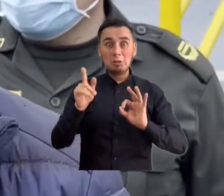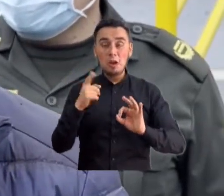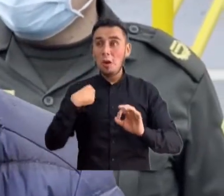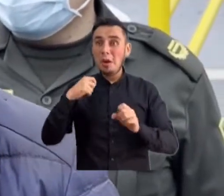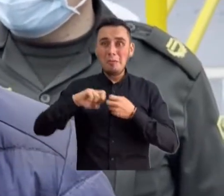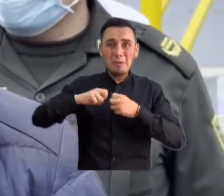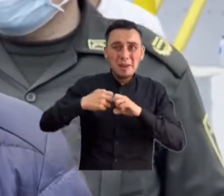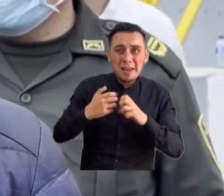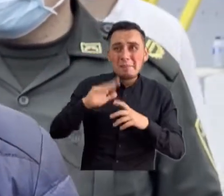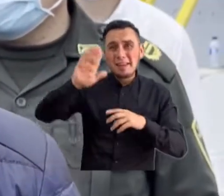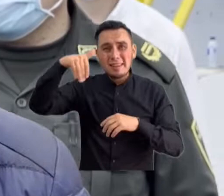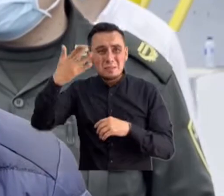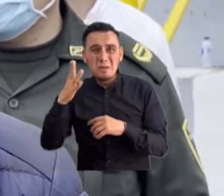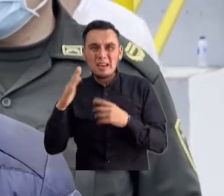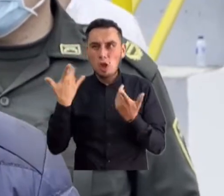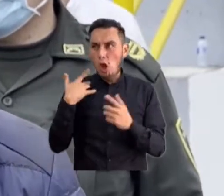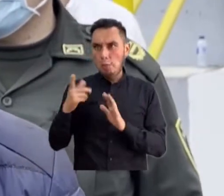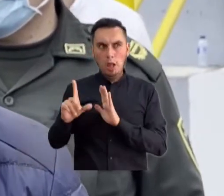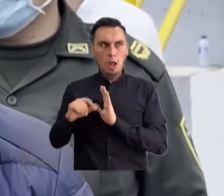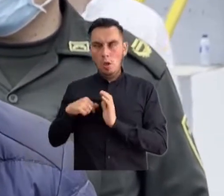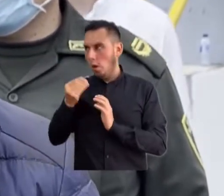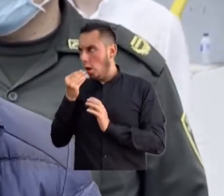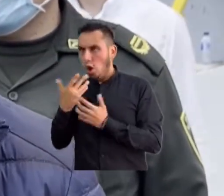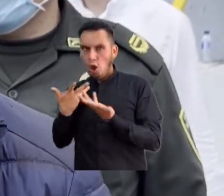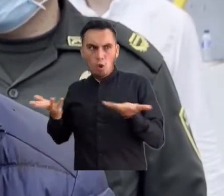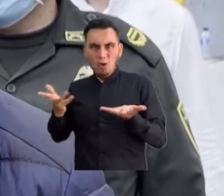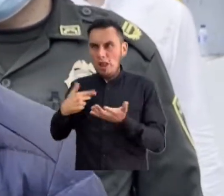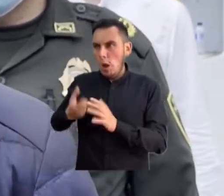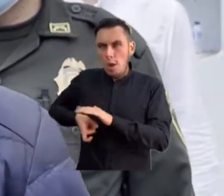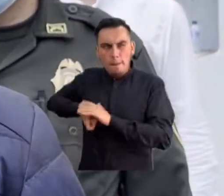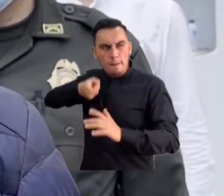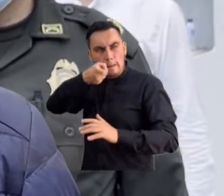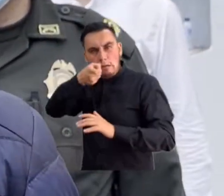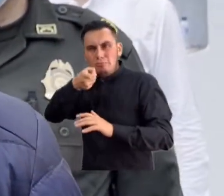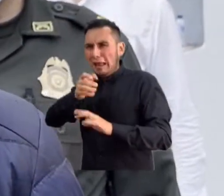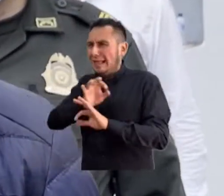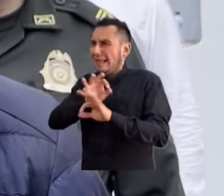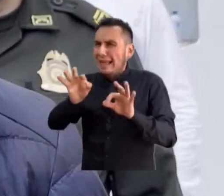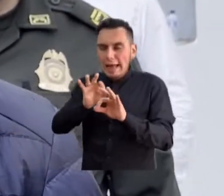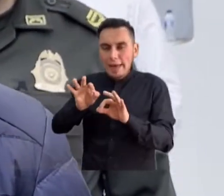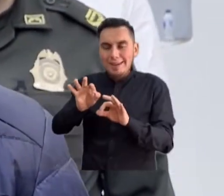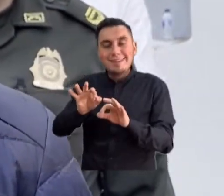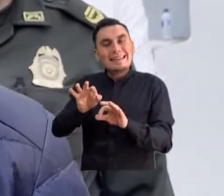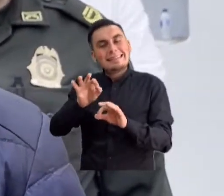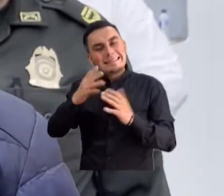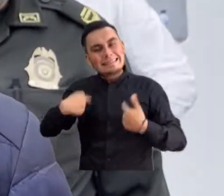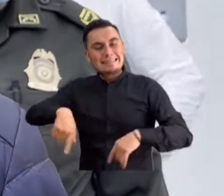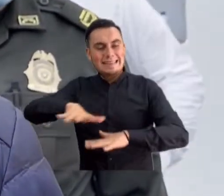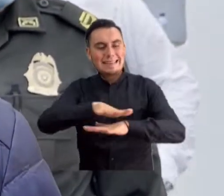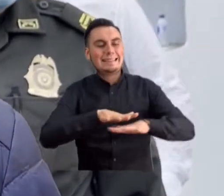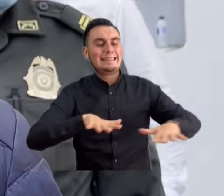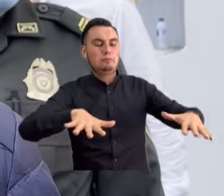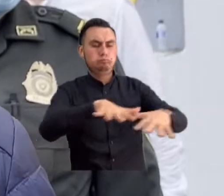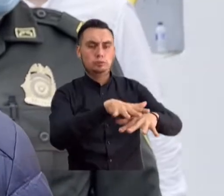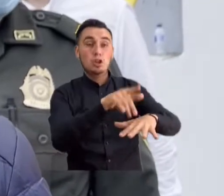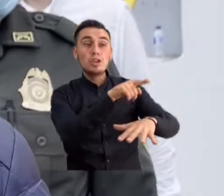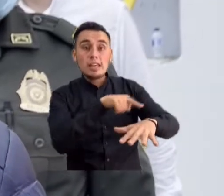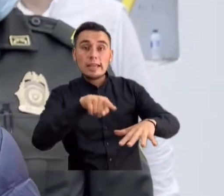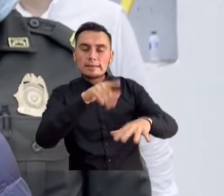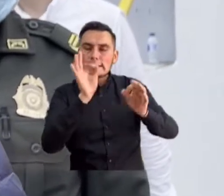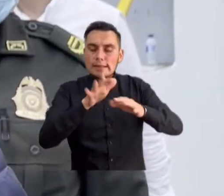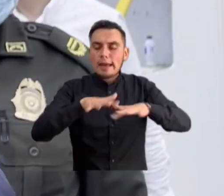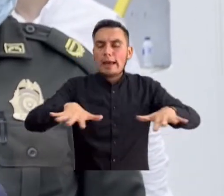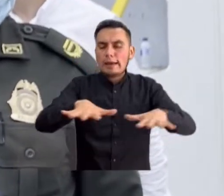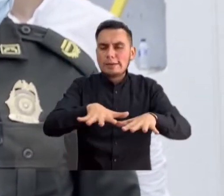problemas luego de ilicitudes o de coger armas en donde toda esta zona y toda